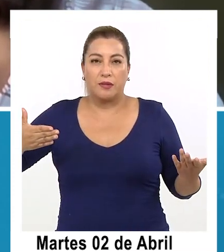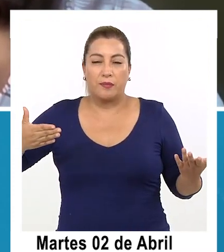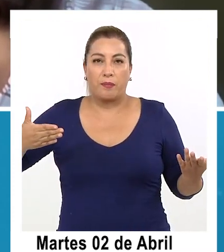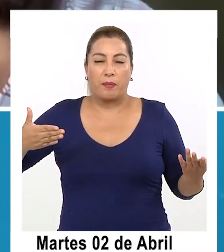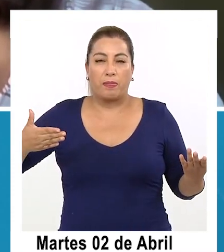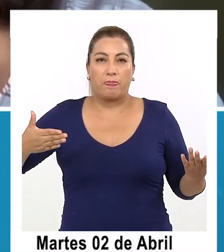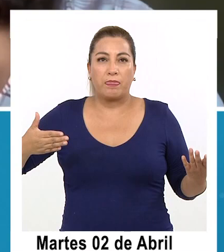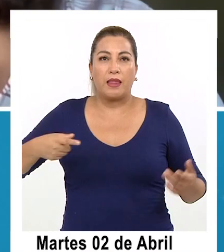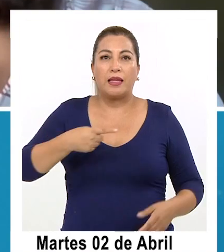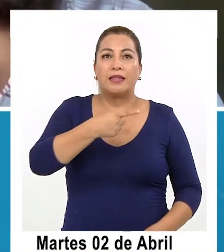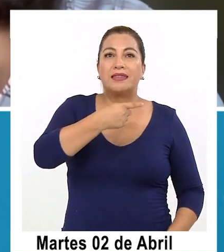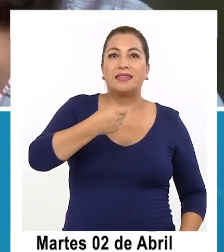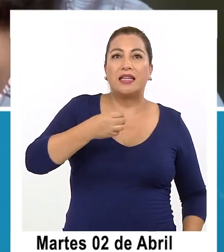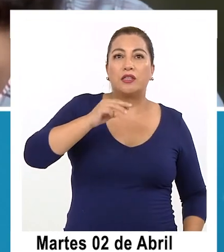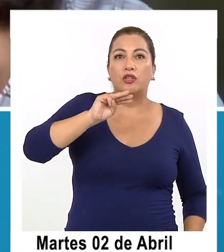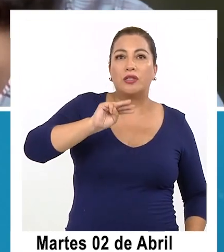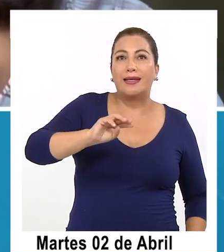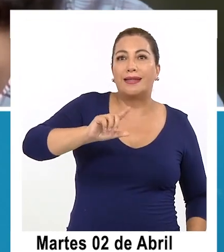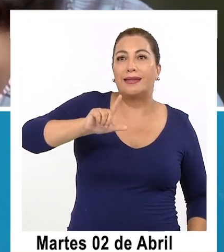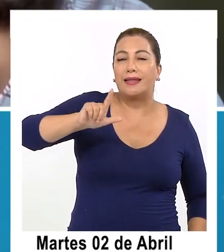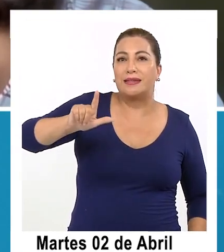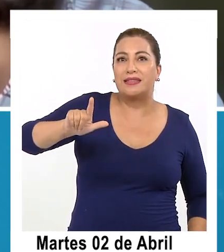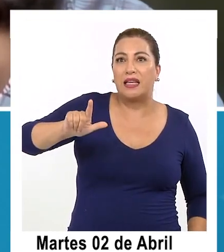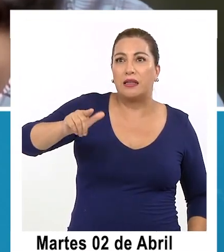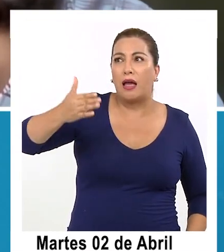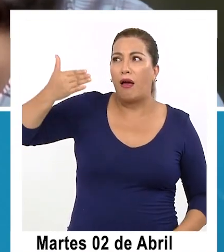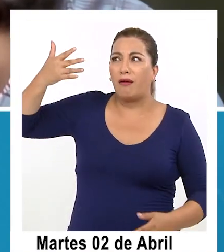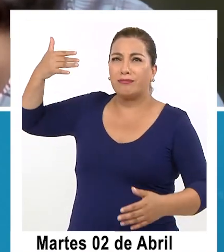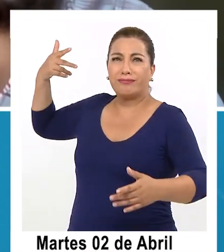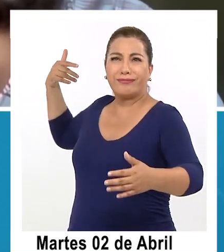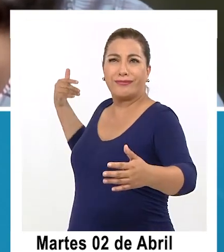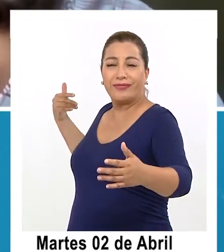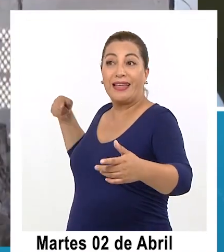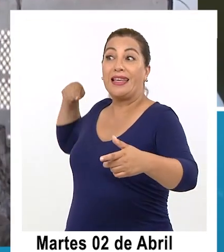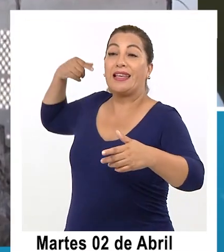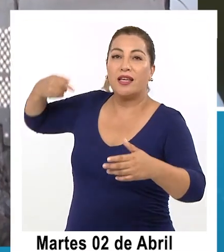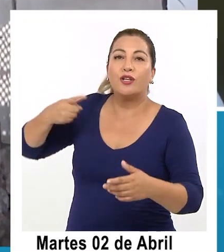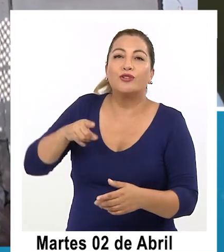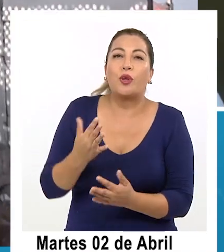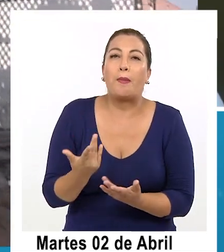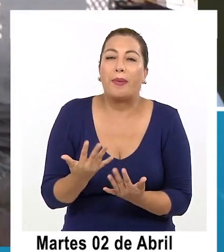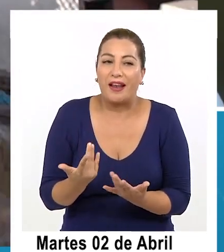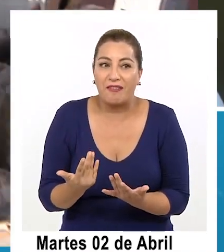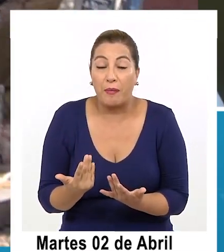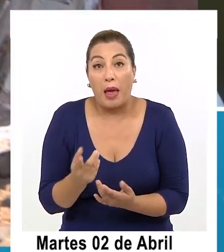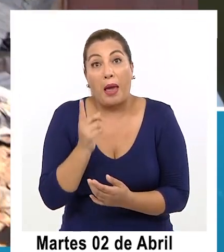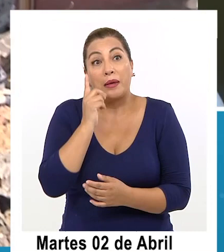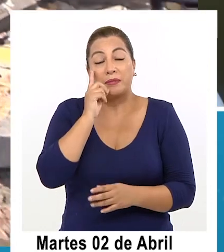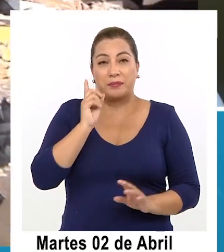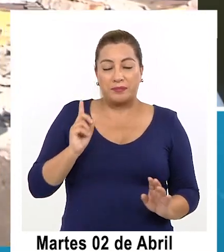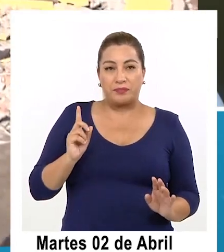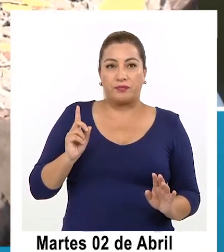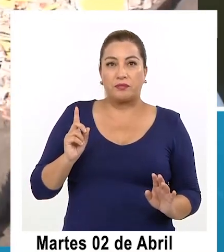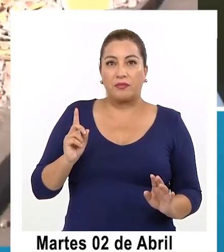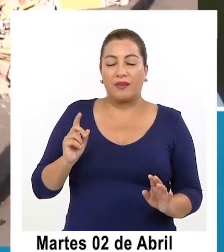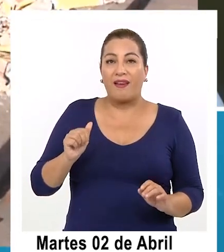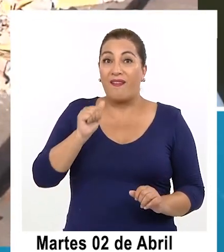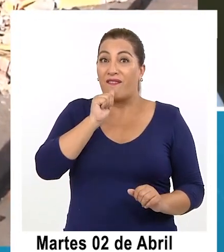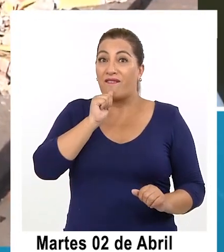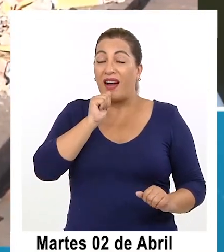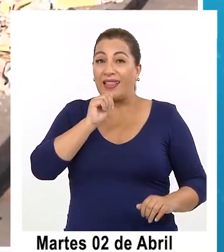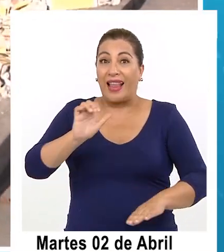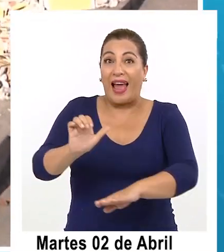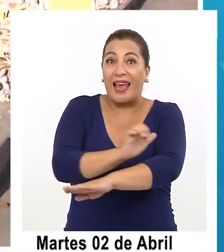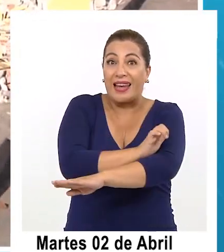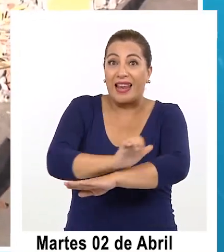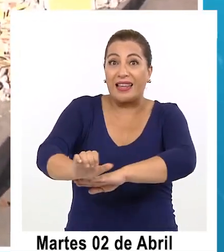hace ciento treinta y siete años que no había un sismo de esa magnitud entonces era un sismo esperado sin embargo no liberó toda la energía que